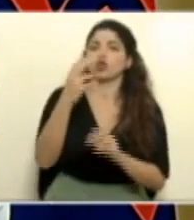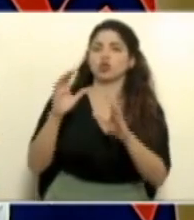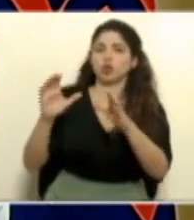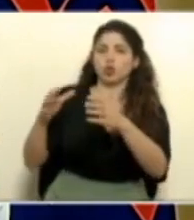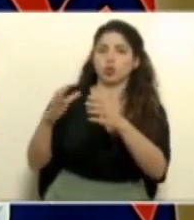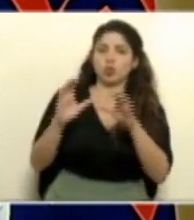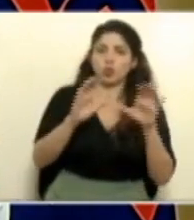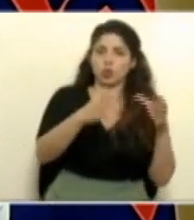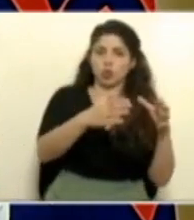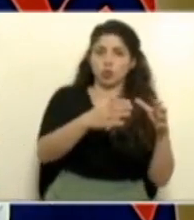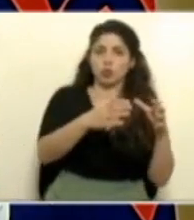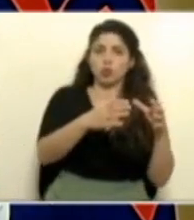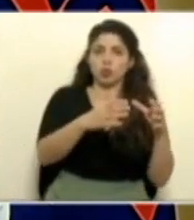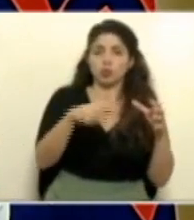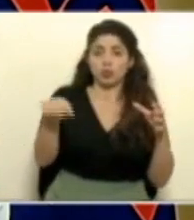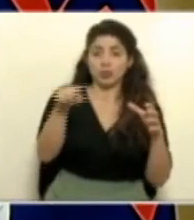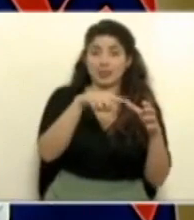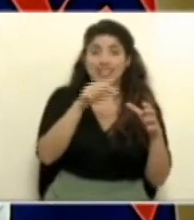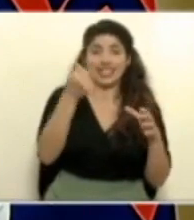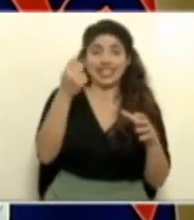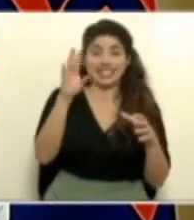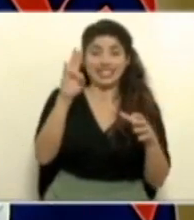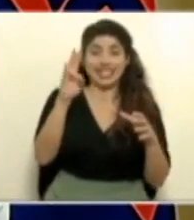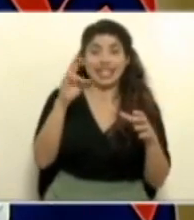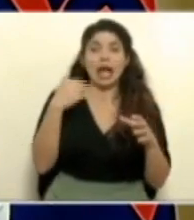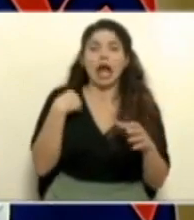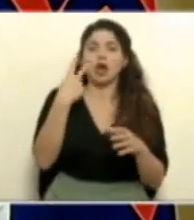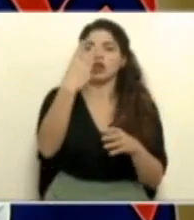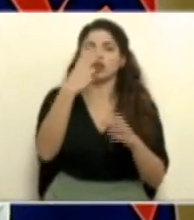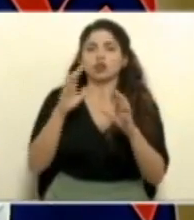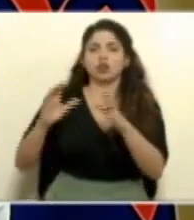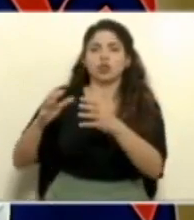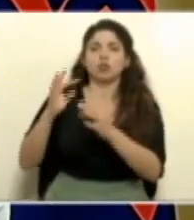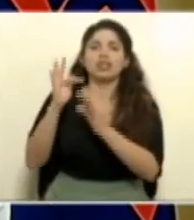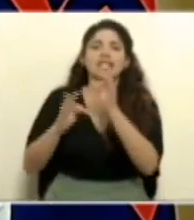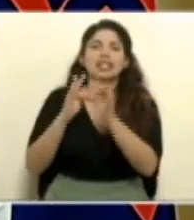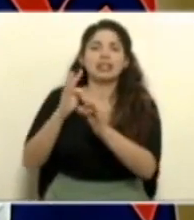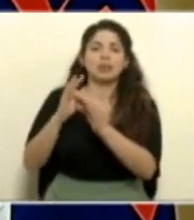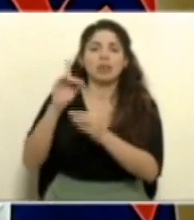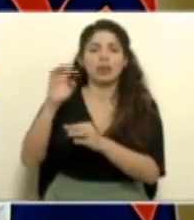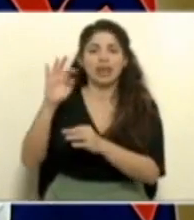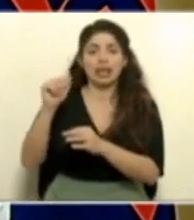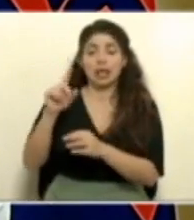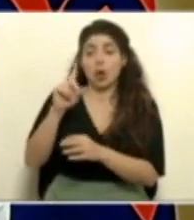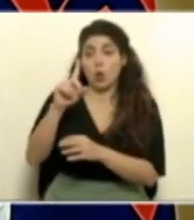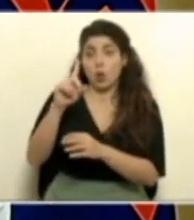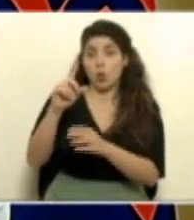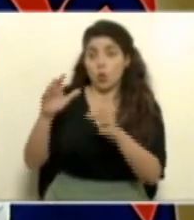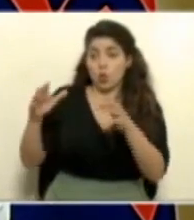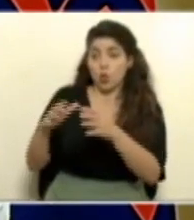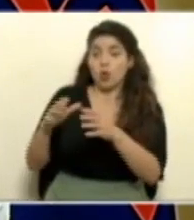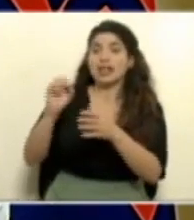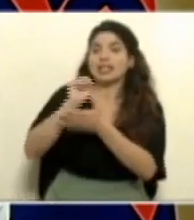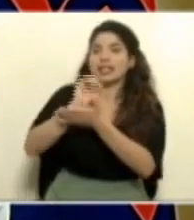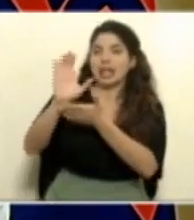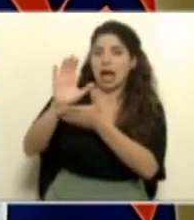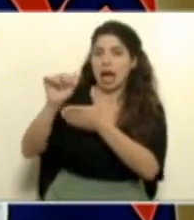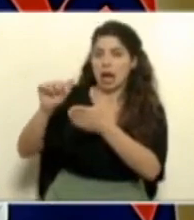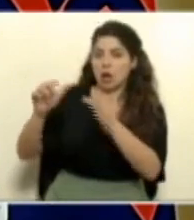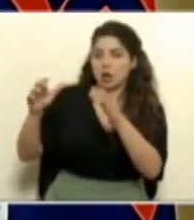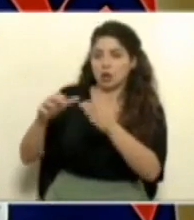conglomerados que aparecían entre esas 16 muestras. Dos conglomerados, uno que se presentó en San Carlos,